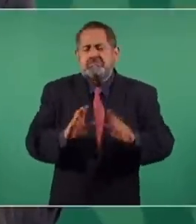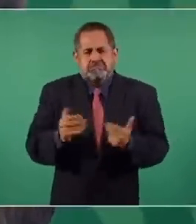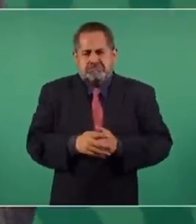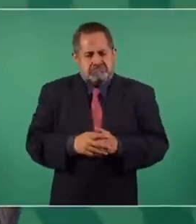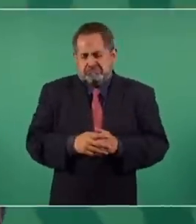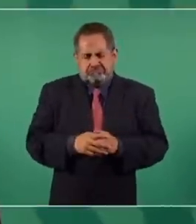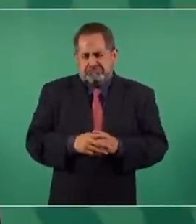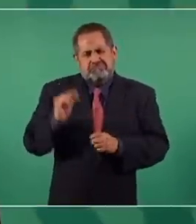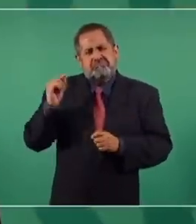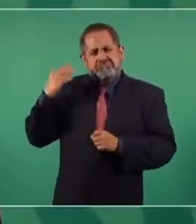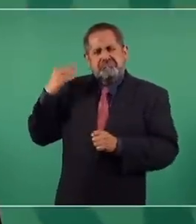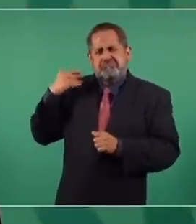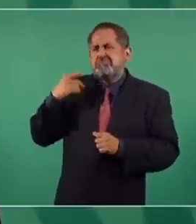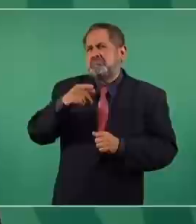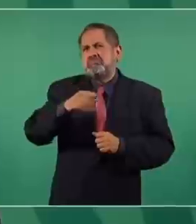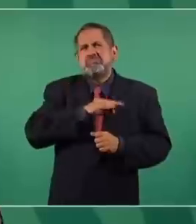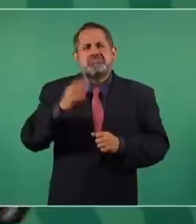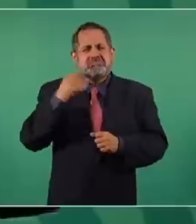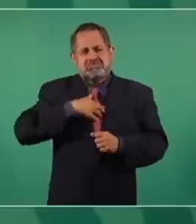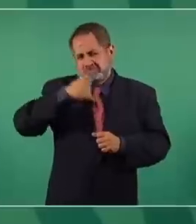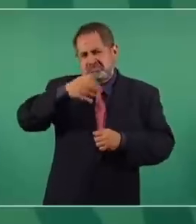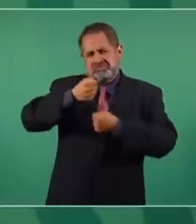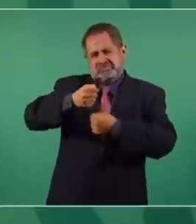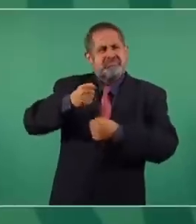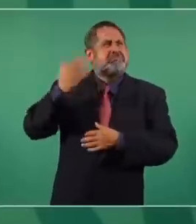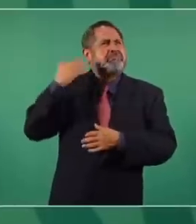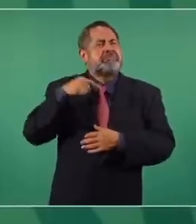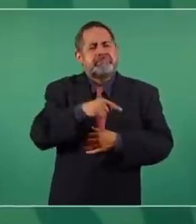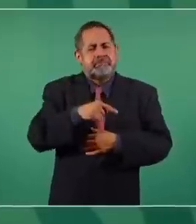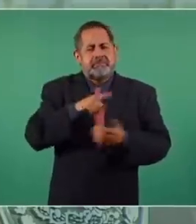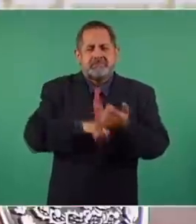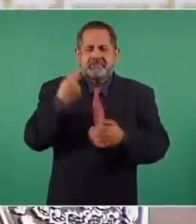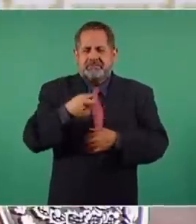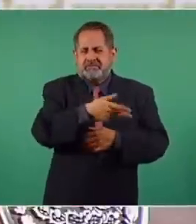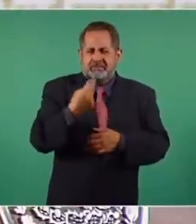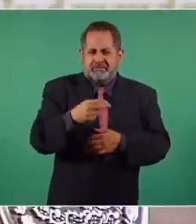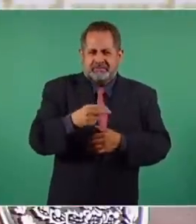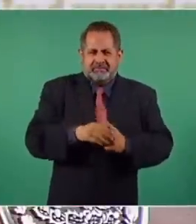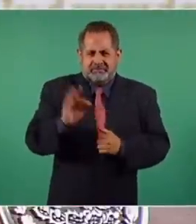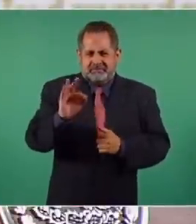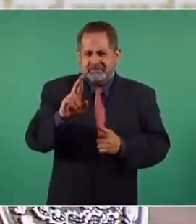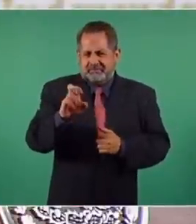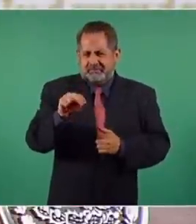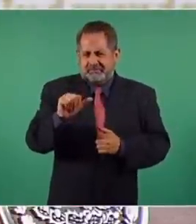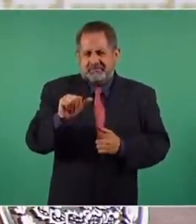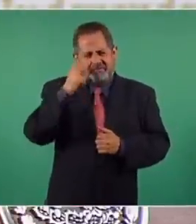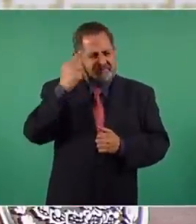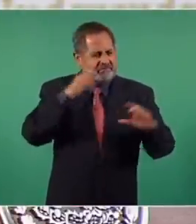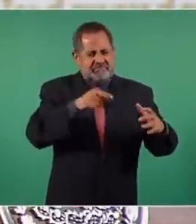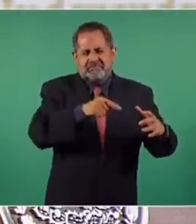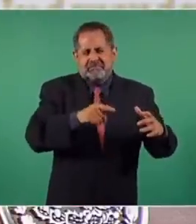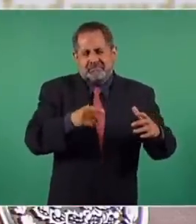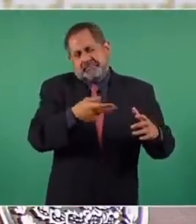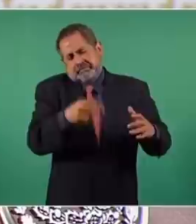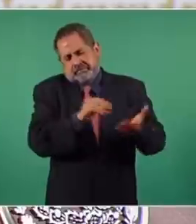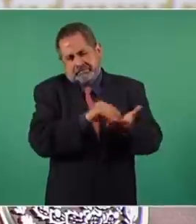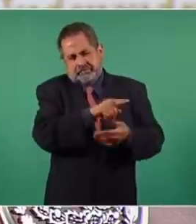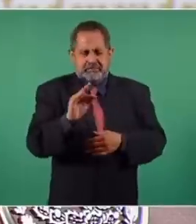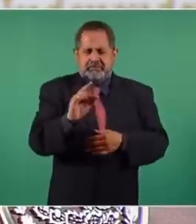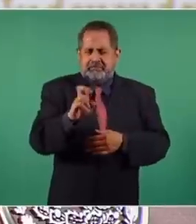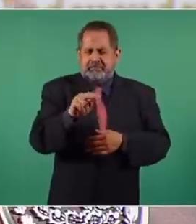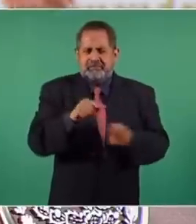Hubo un movimiento de protesta que se llamó Frena. ¿Cómo se llama?